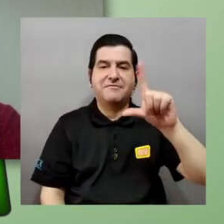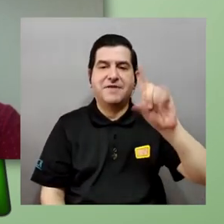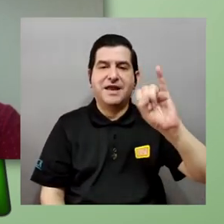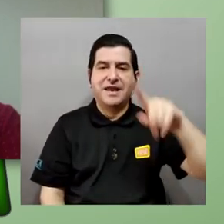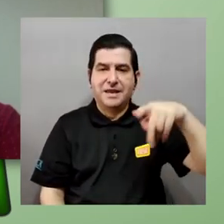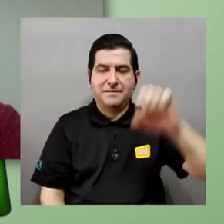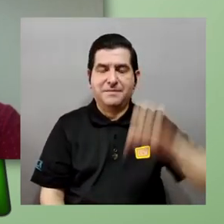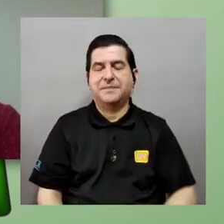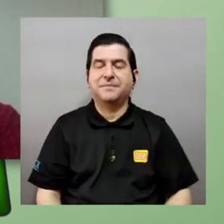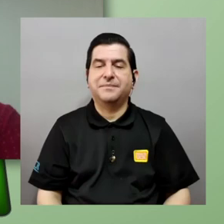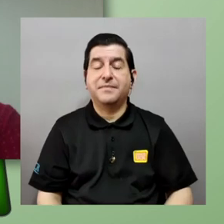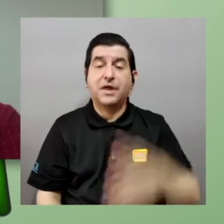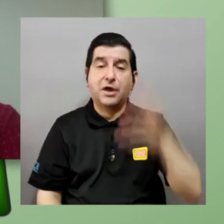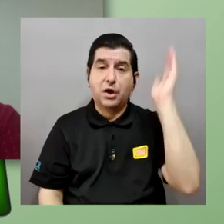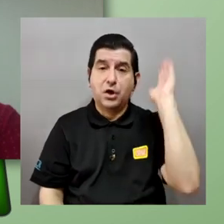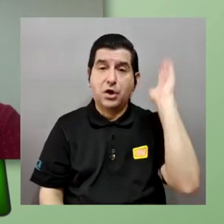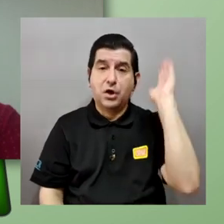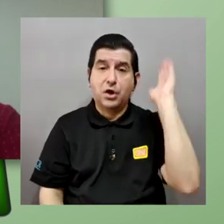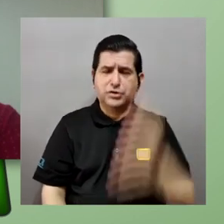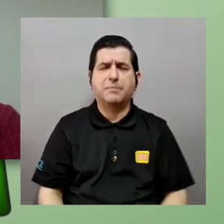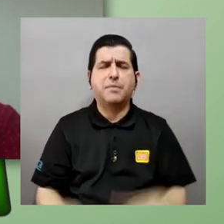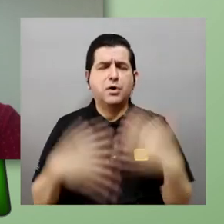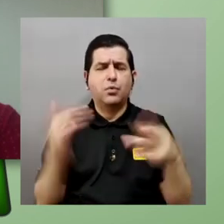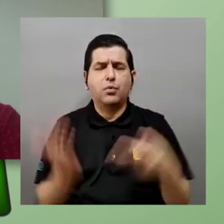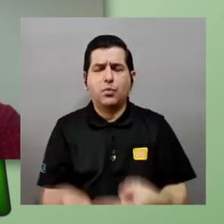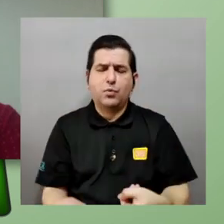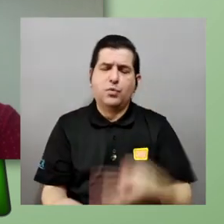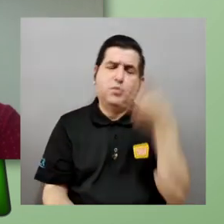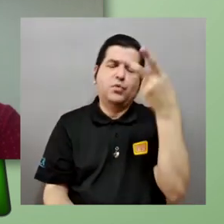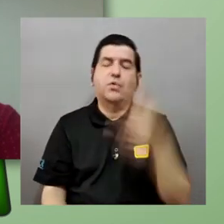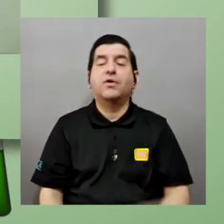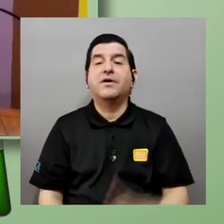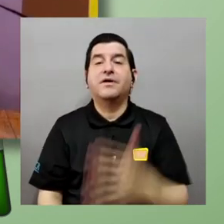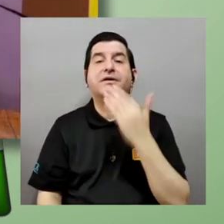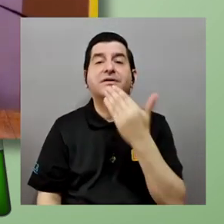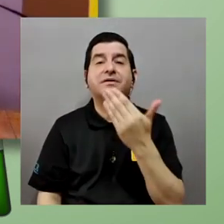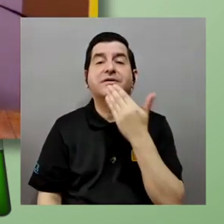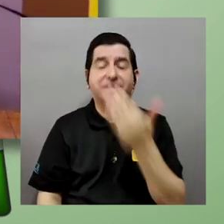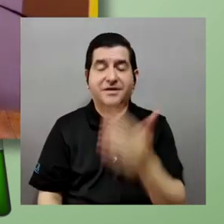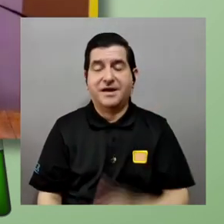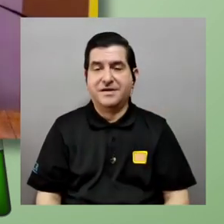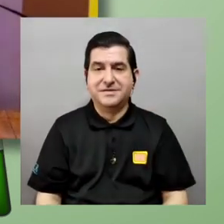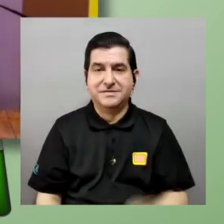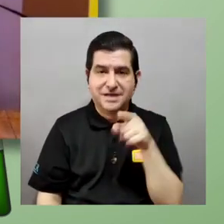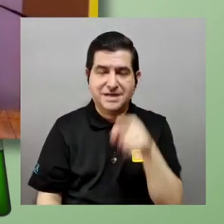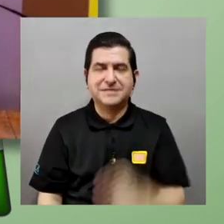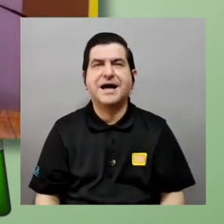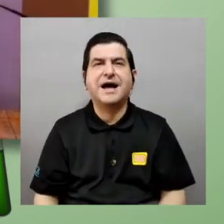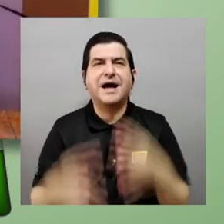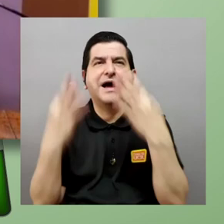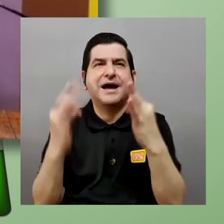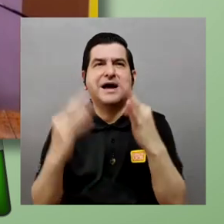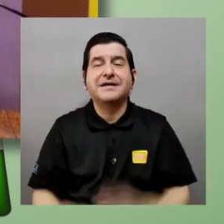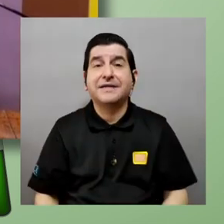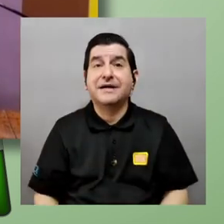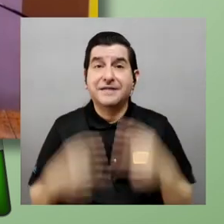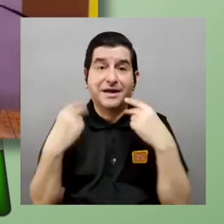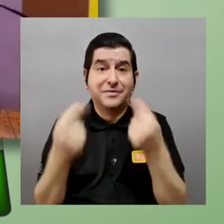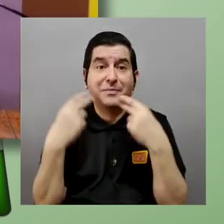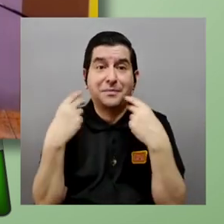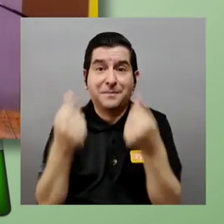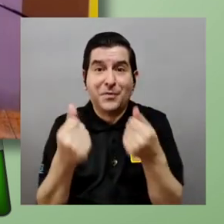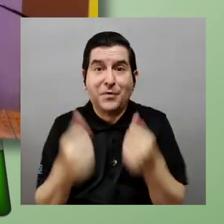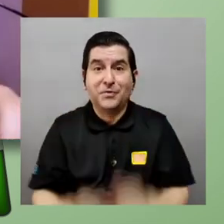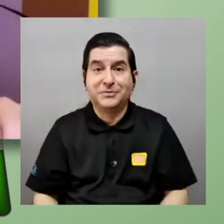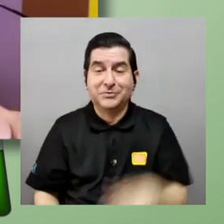también este fueron charlas sumamente enriquecedoras y gracias por ponerlos en un poquito